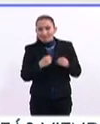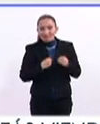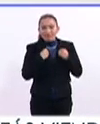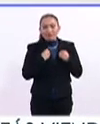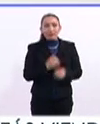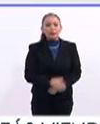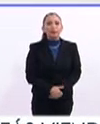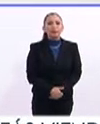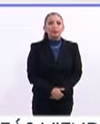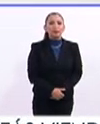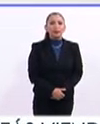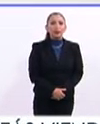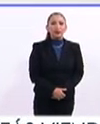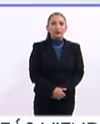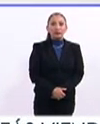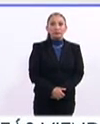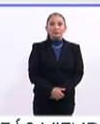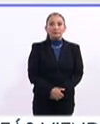la vida de los niños?